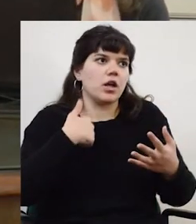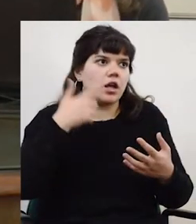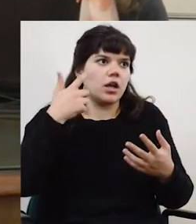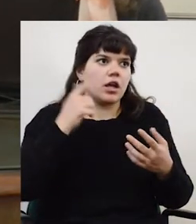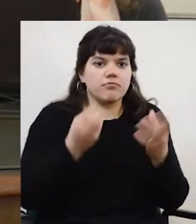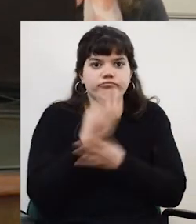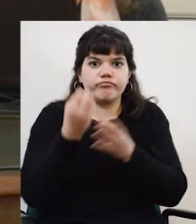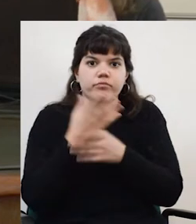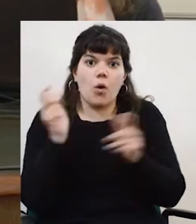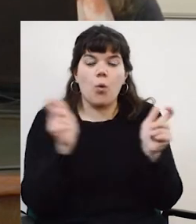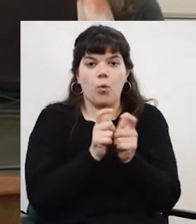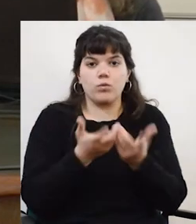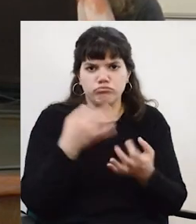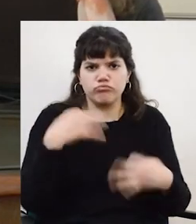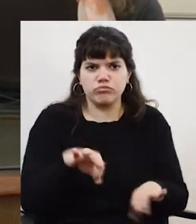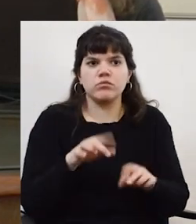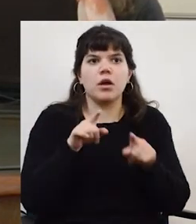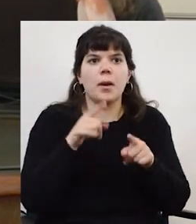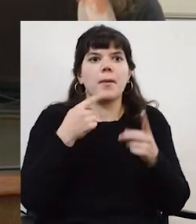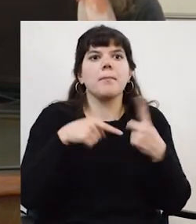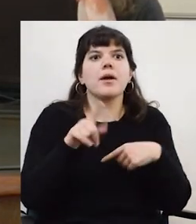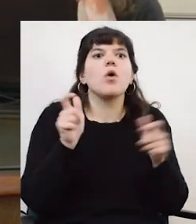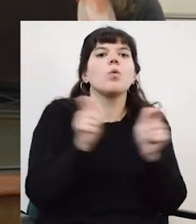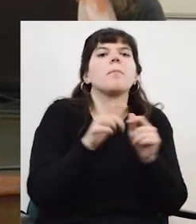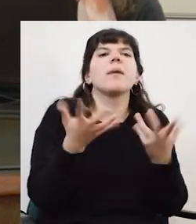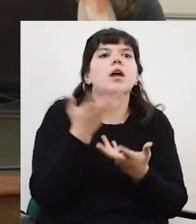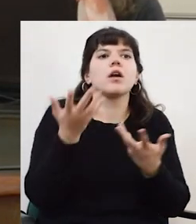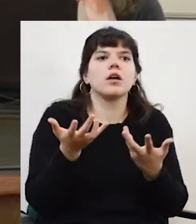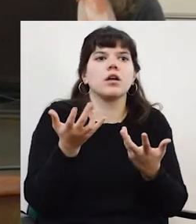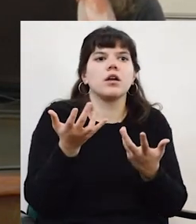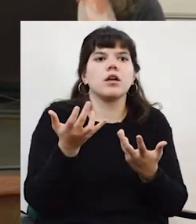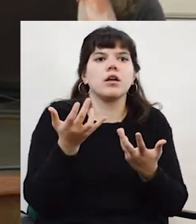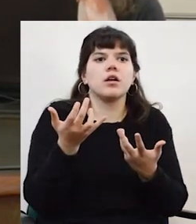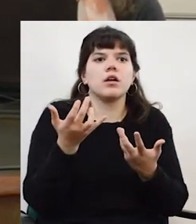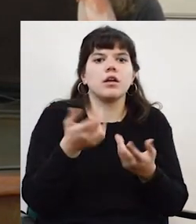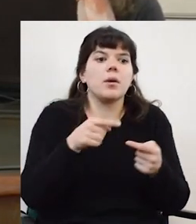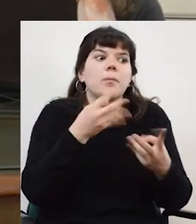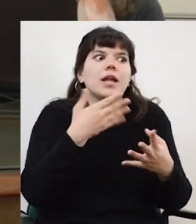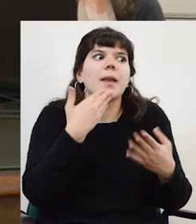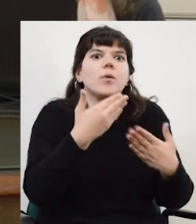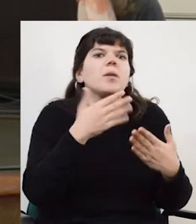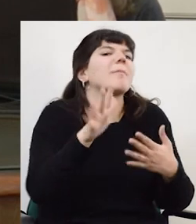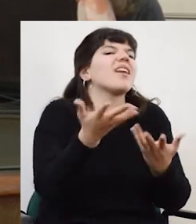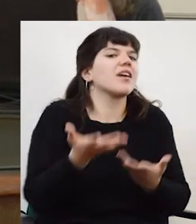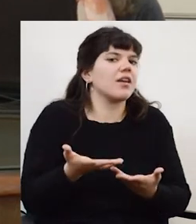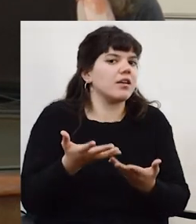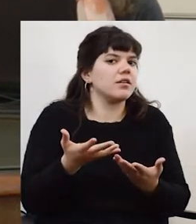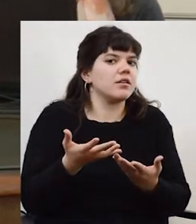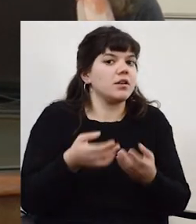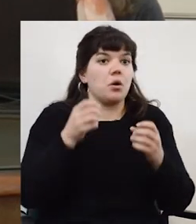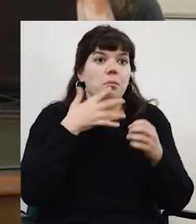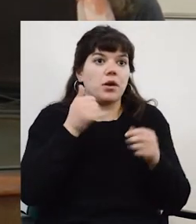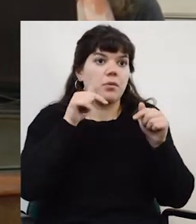vamos a generar un encuentro. Bueno, ¿y un encuentro para qué? Porque las preguntas son ¿para qué? Porque si es hacer